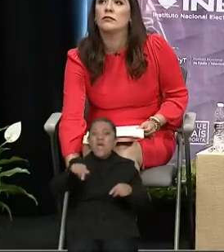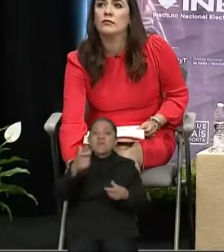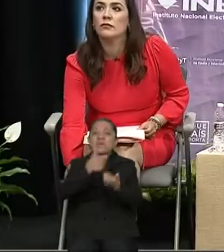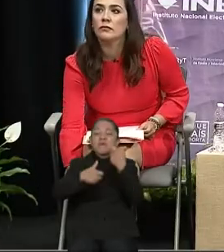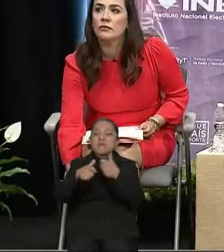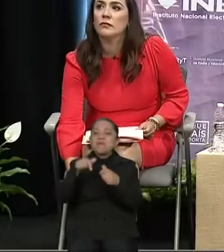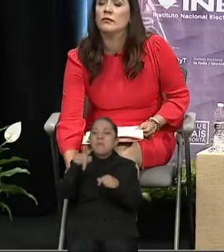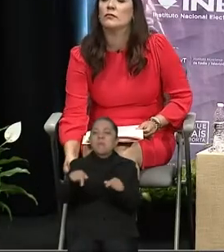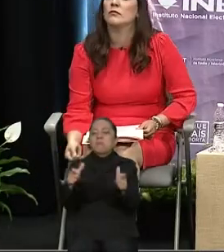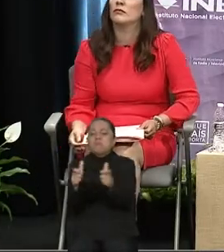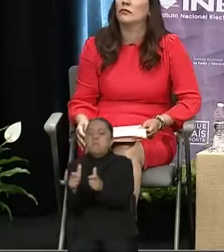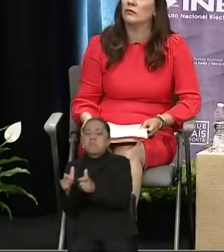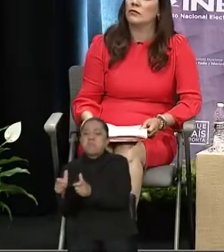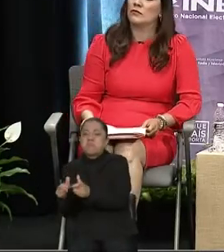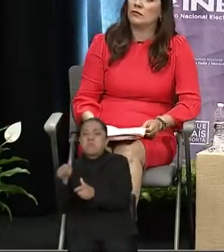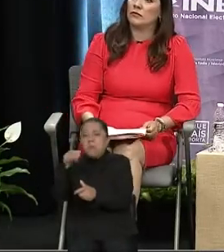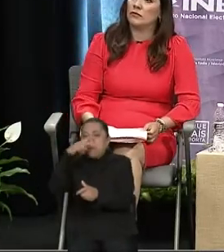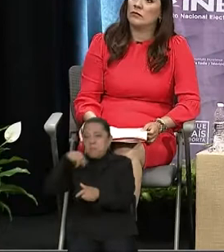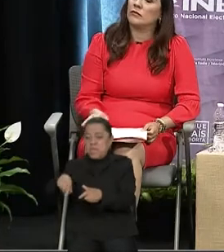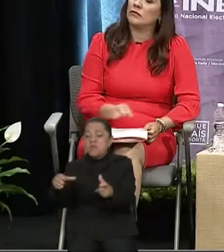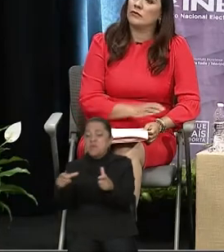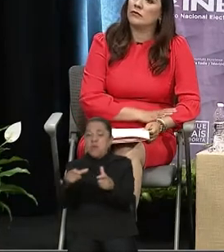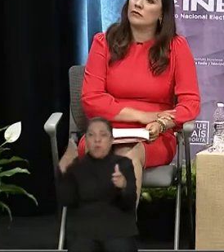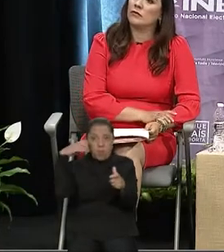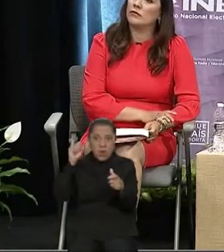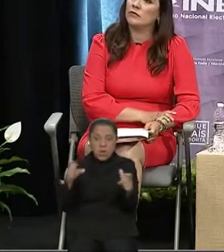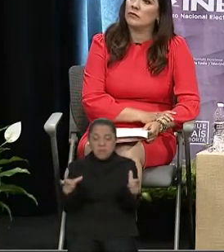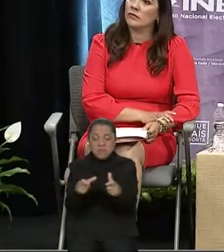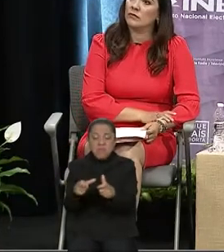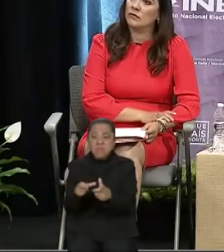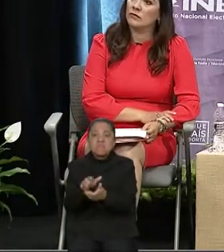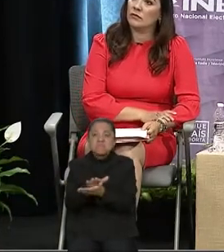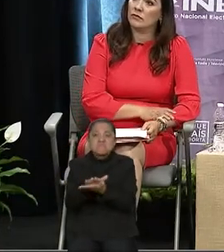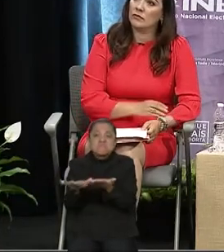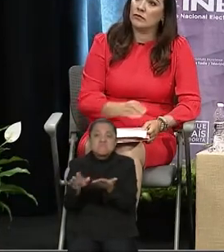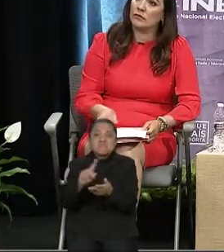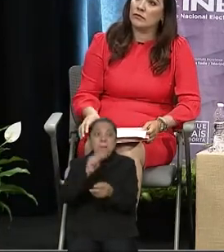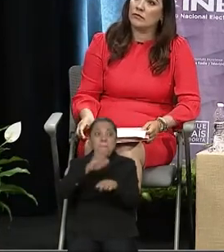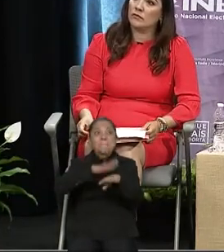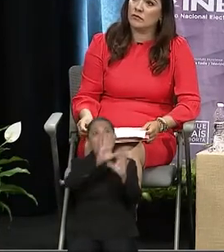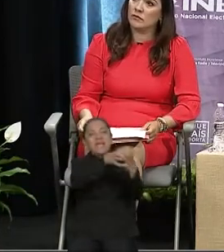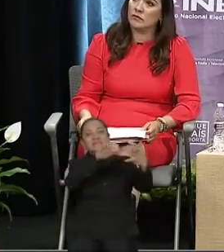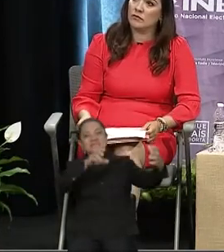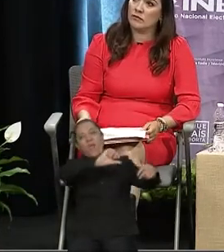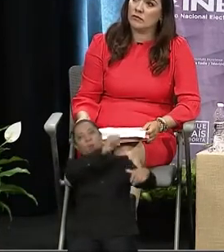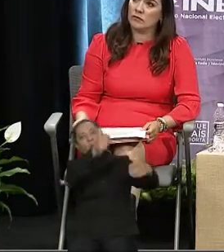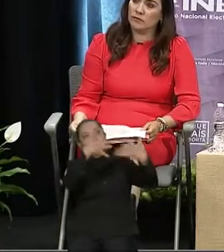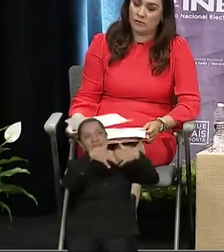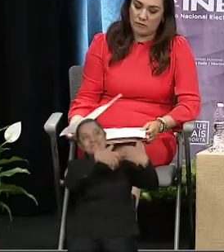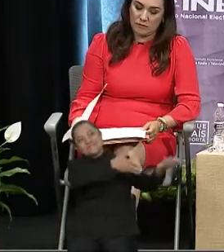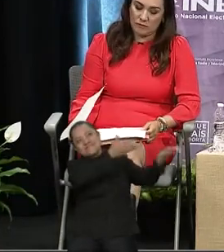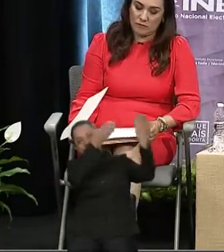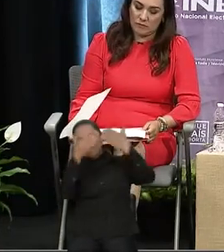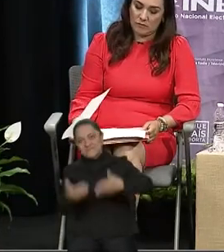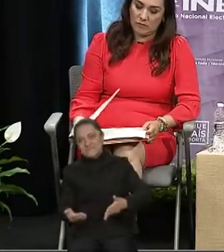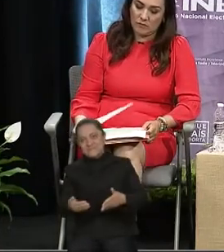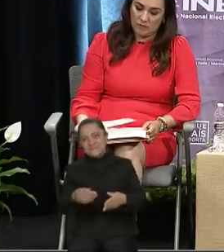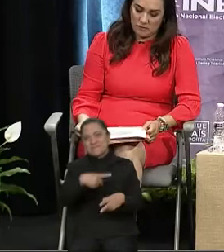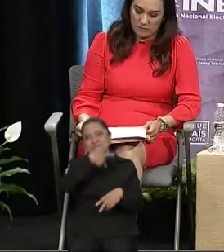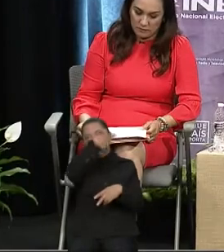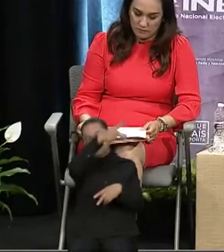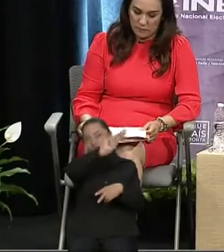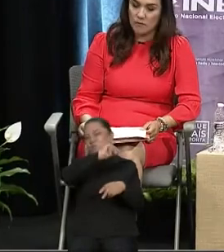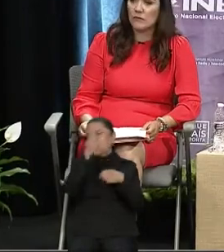medianas empresas en México y en Morelos. A dos de ustedes les va a tocar aprobar, rechazar o enmendar el